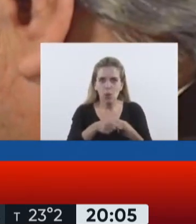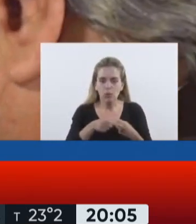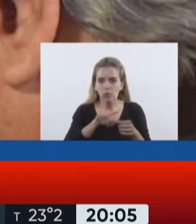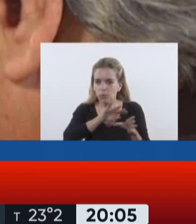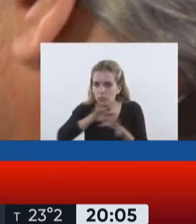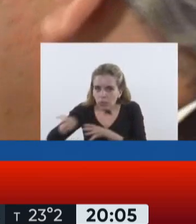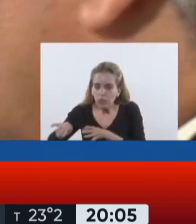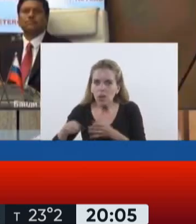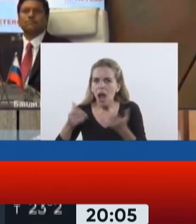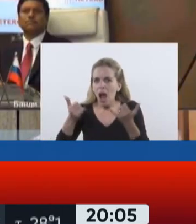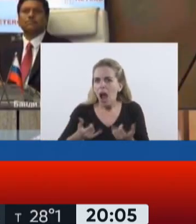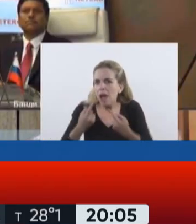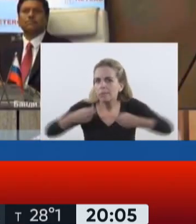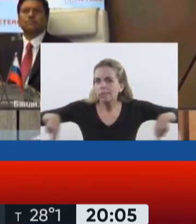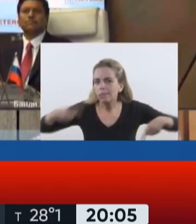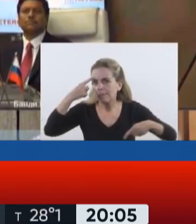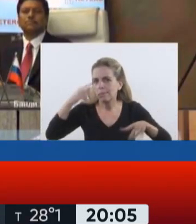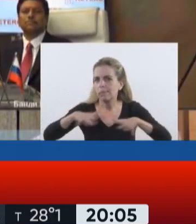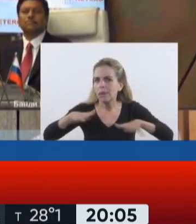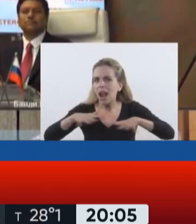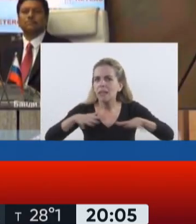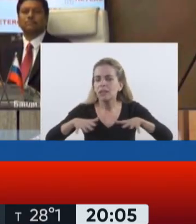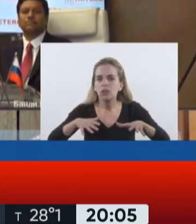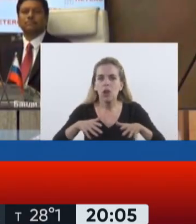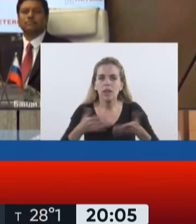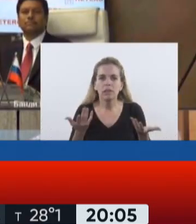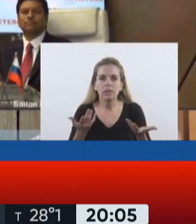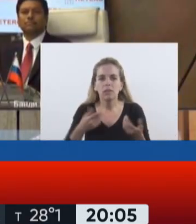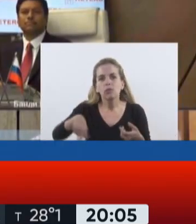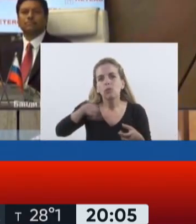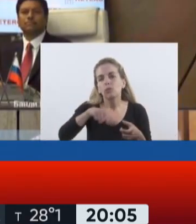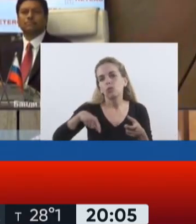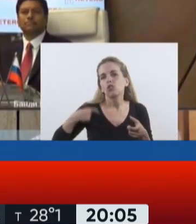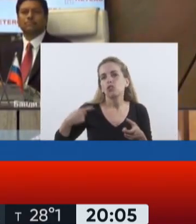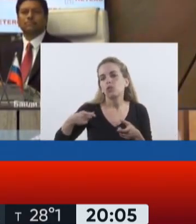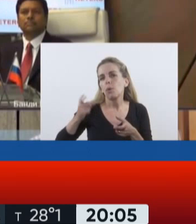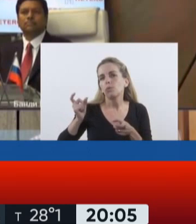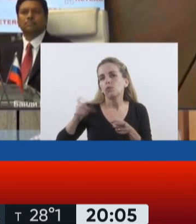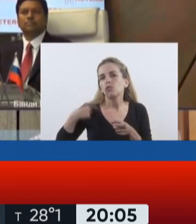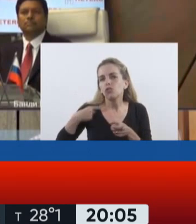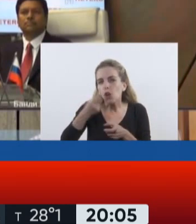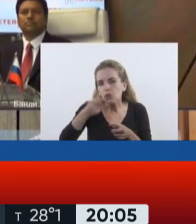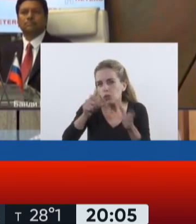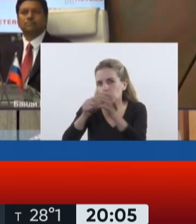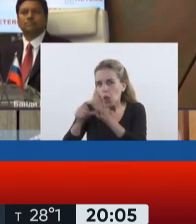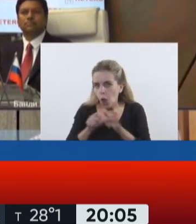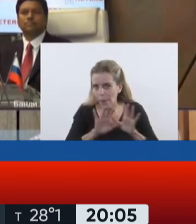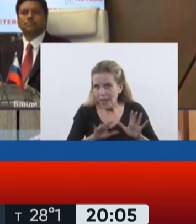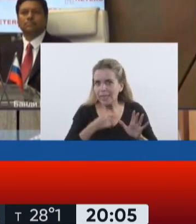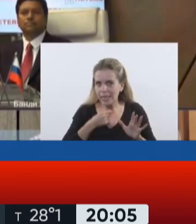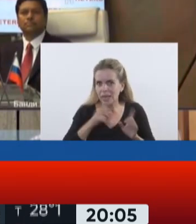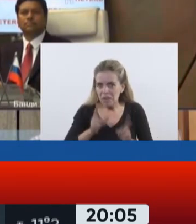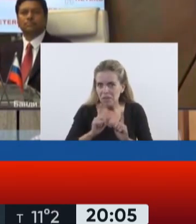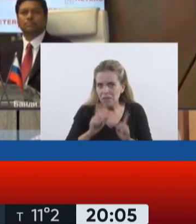extraños, controproducentes, las acciones de nuestros socios que tratan de no dejar el uso de nuestra